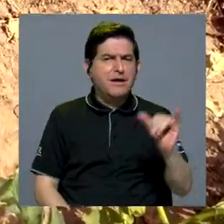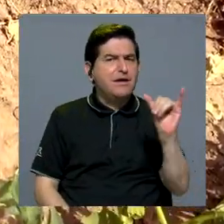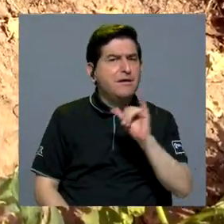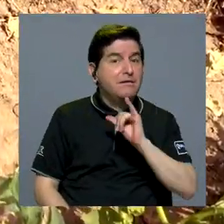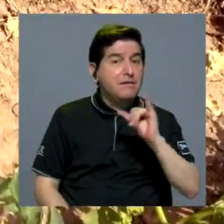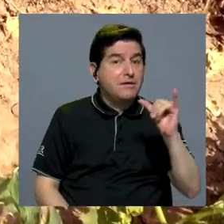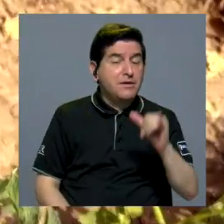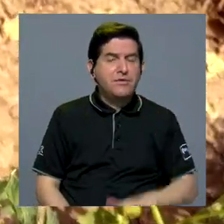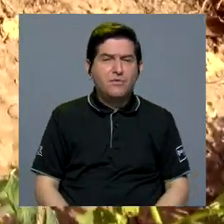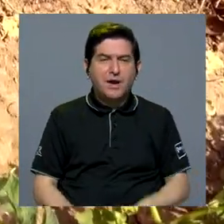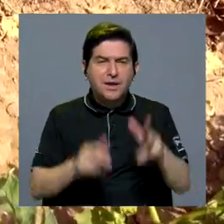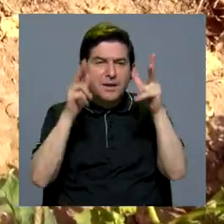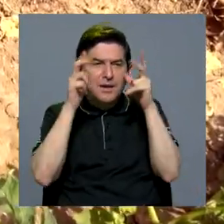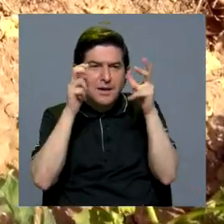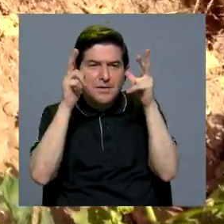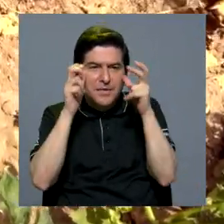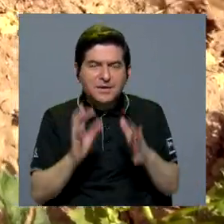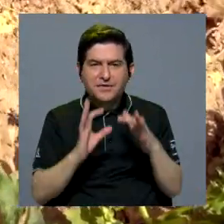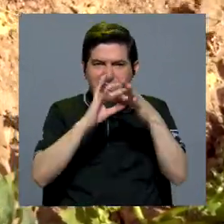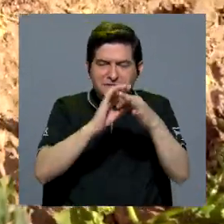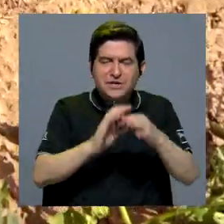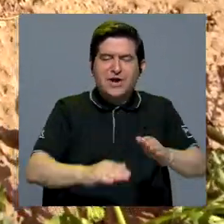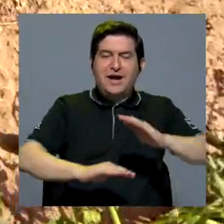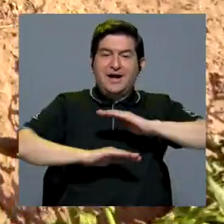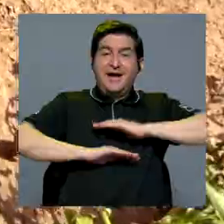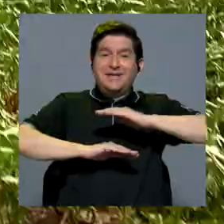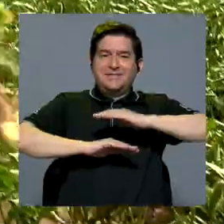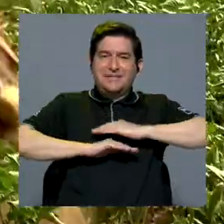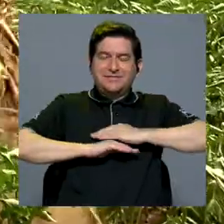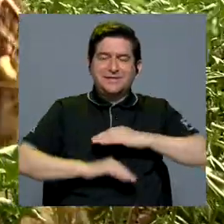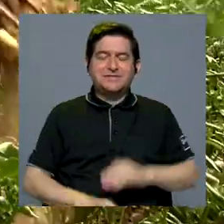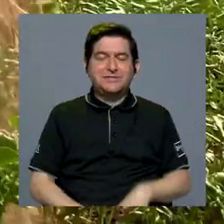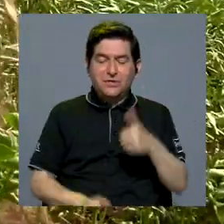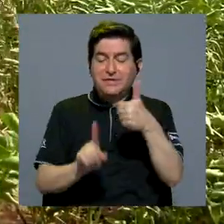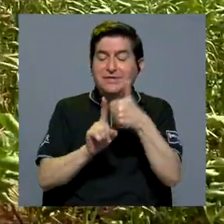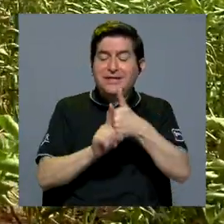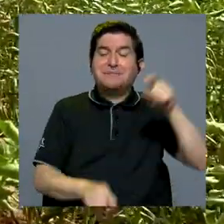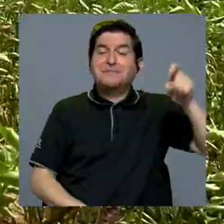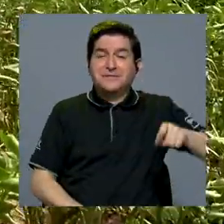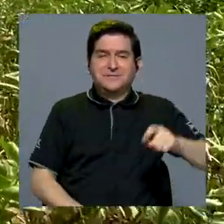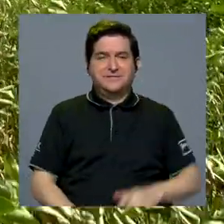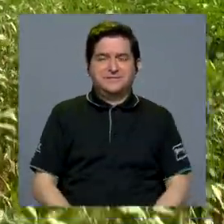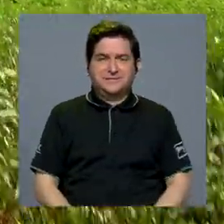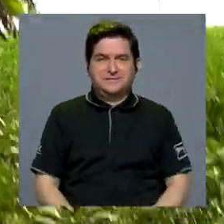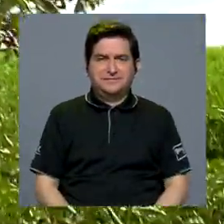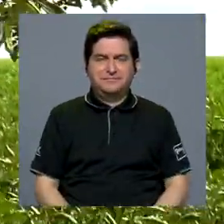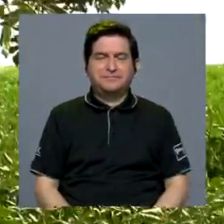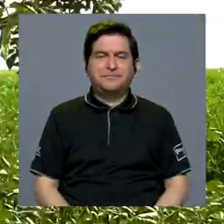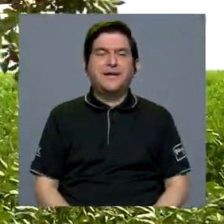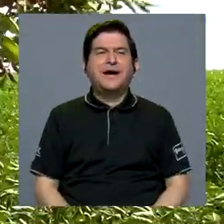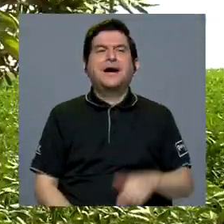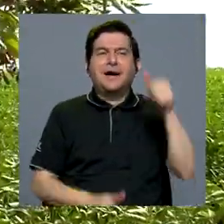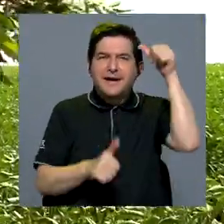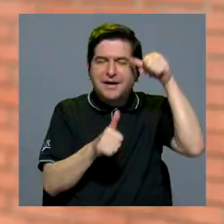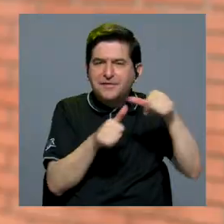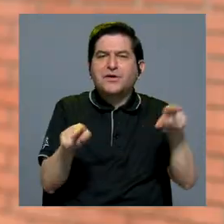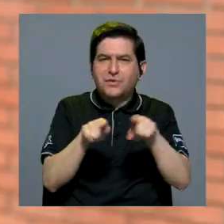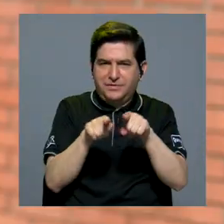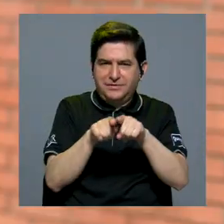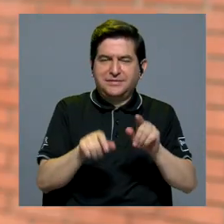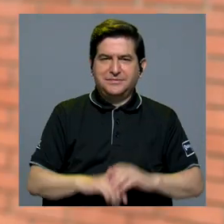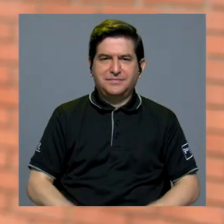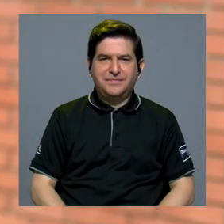también la percepción respecto respecto a la satisfacción de esas necesidades. Hay que tener en cuenta que